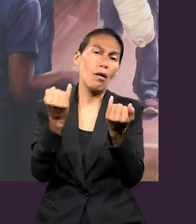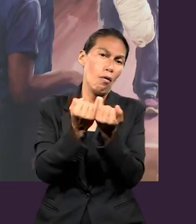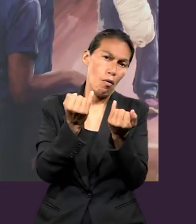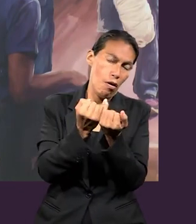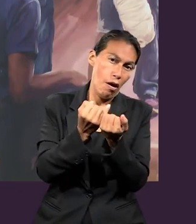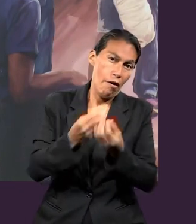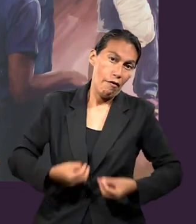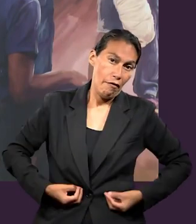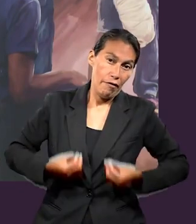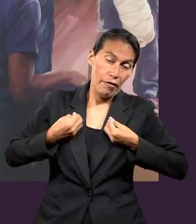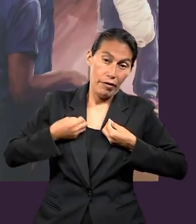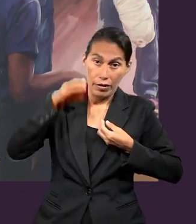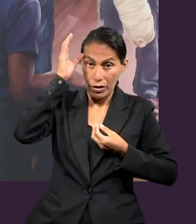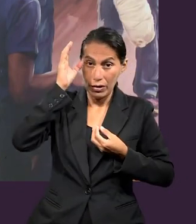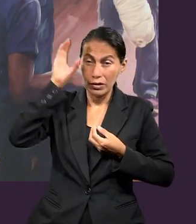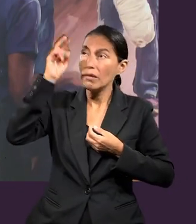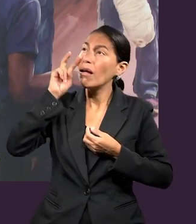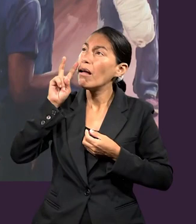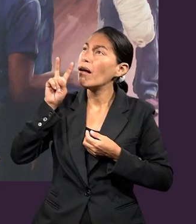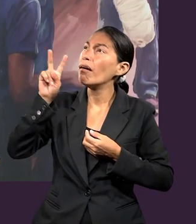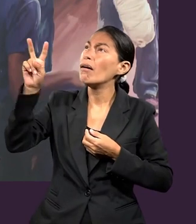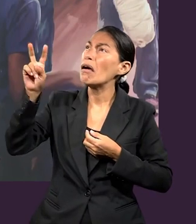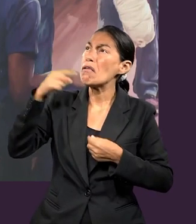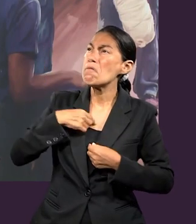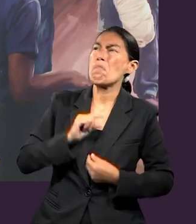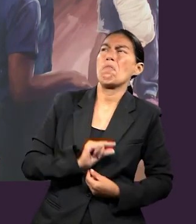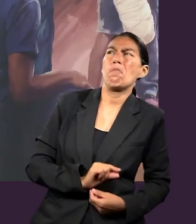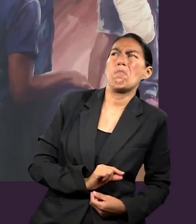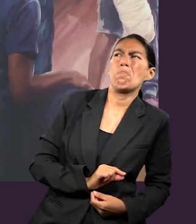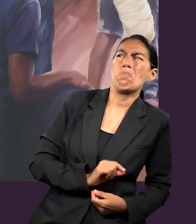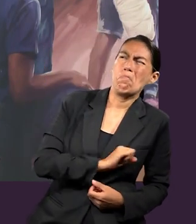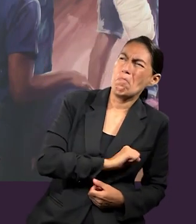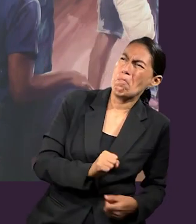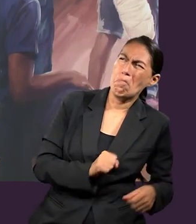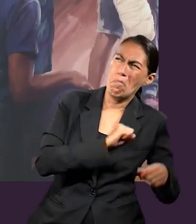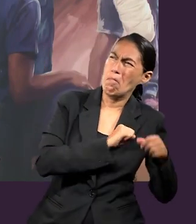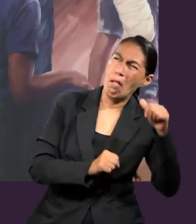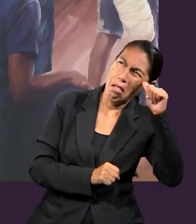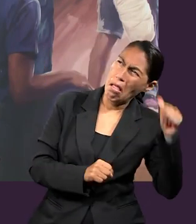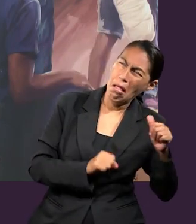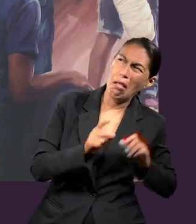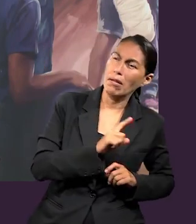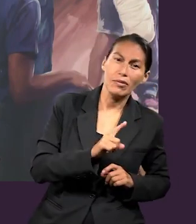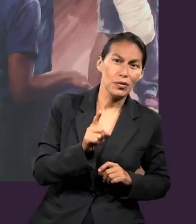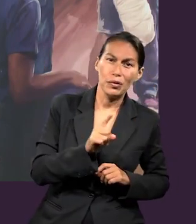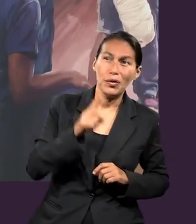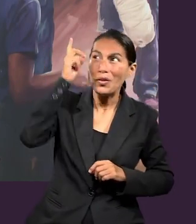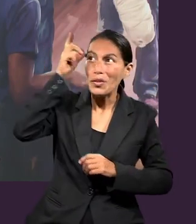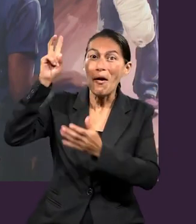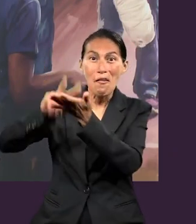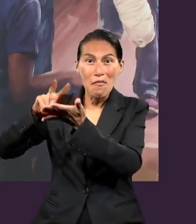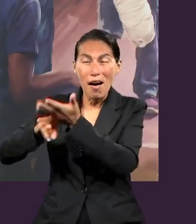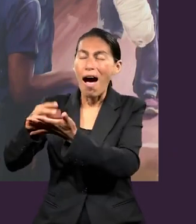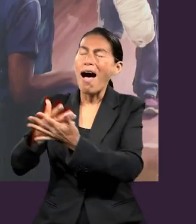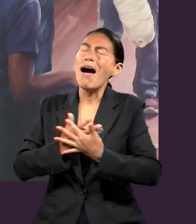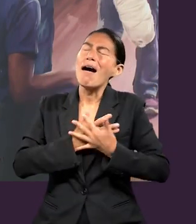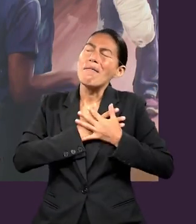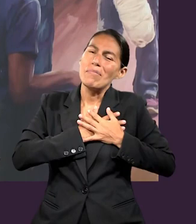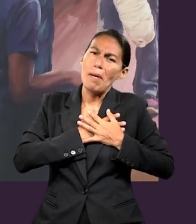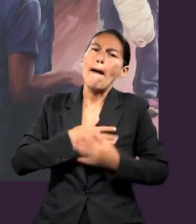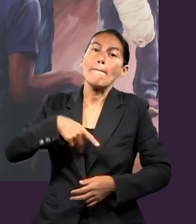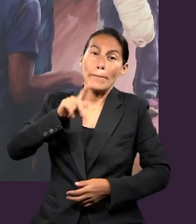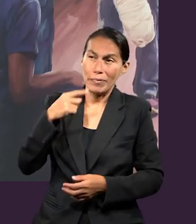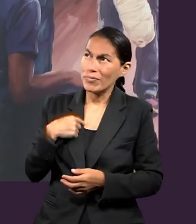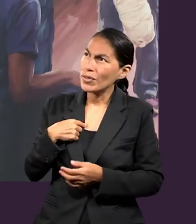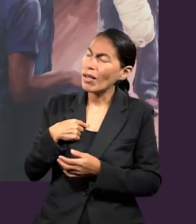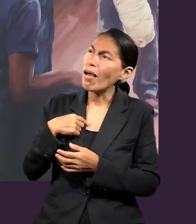en nuestra vida cristiana, el estar observando a Dios no es para menospreciarnos. Nosotros como criaturas de Dios valemos muchísimo para él, sino